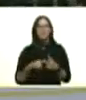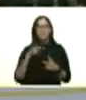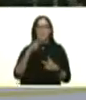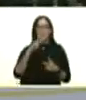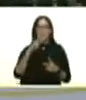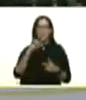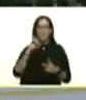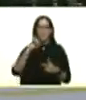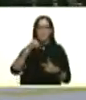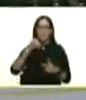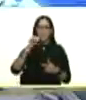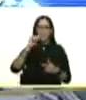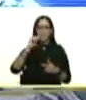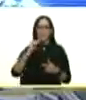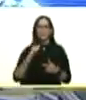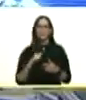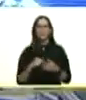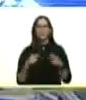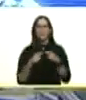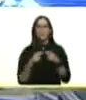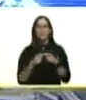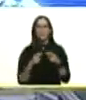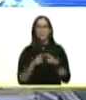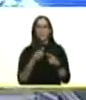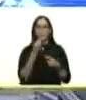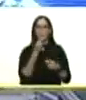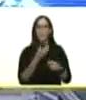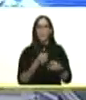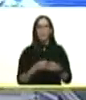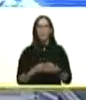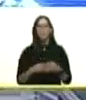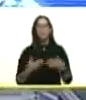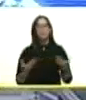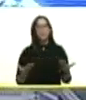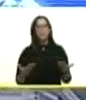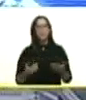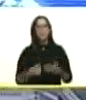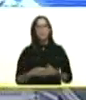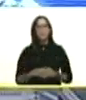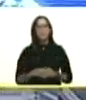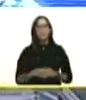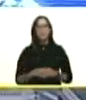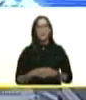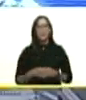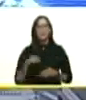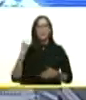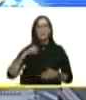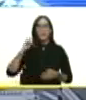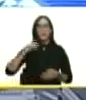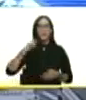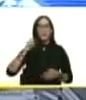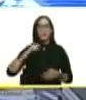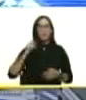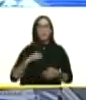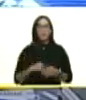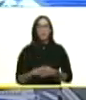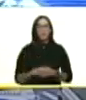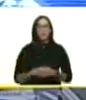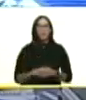a este equipo tremendo pues por eso que es tan pertinente la consigna